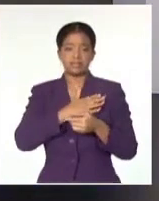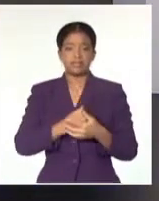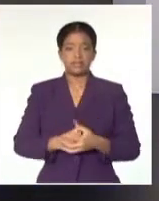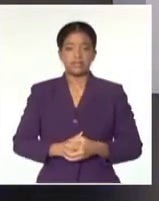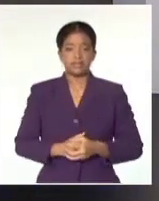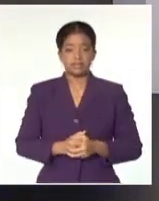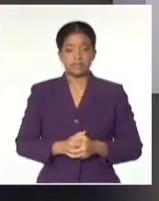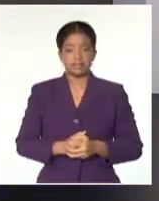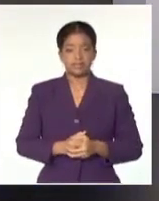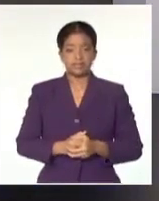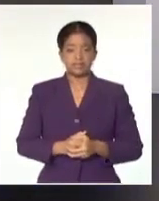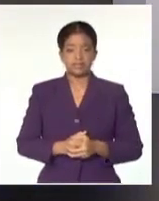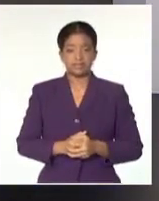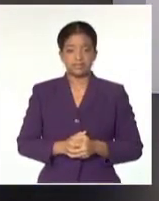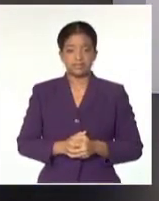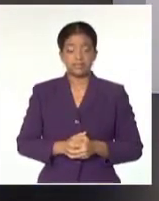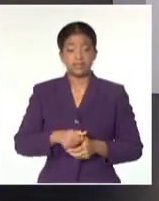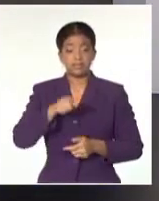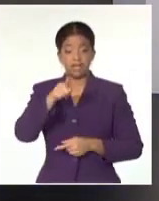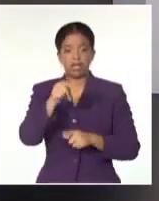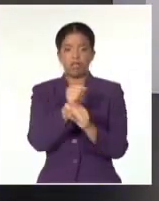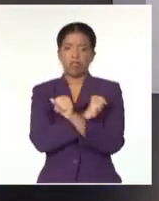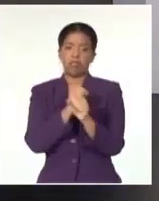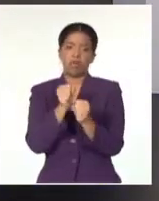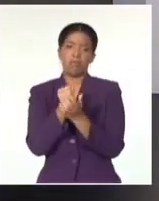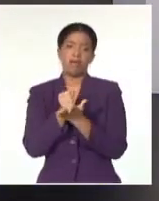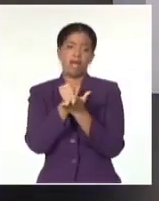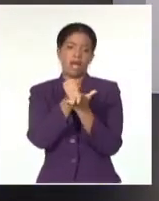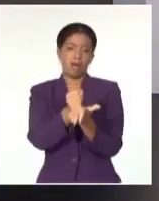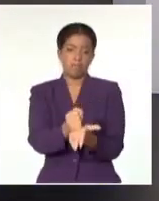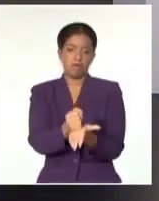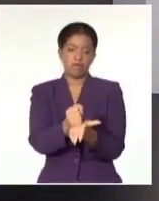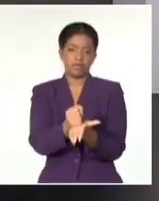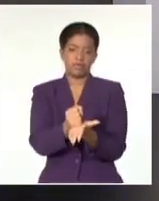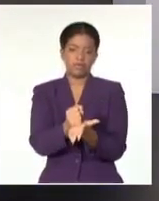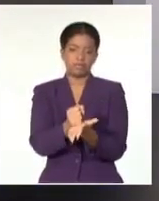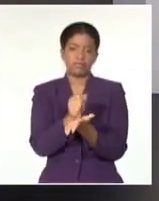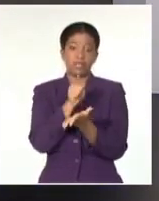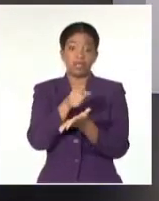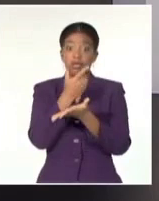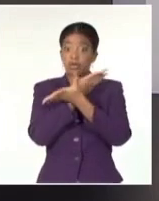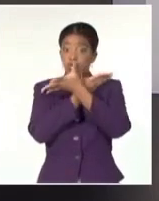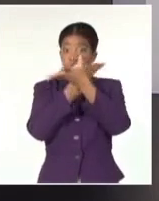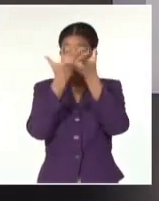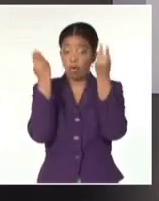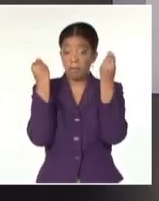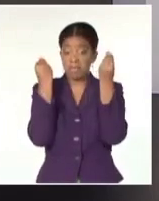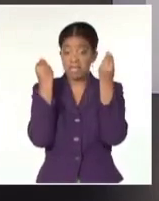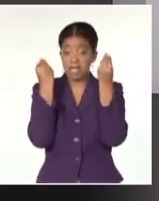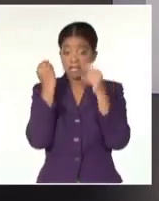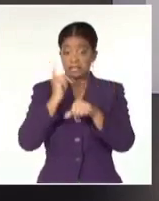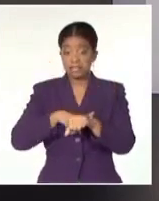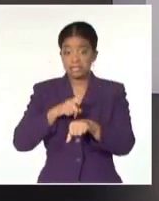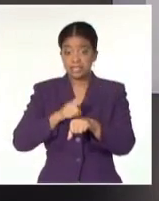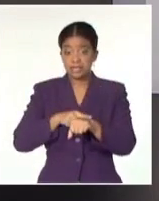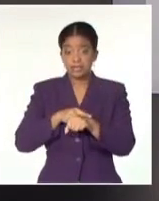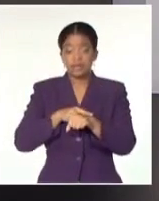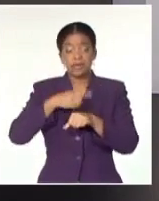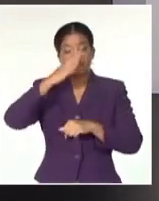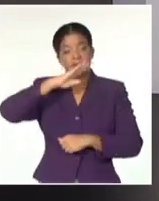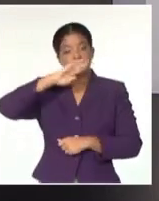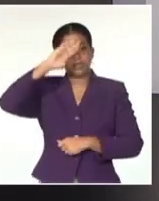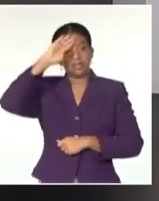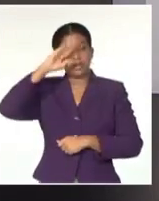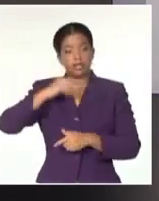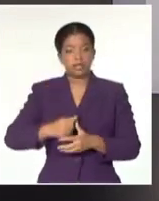Terrorista a todas luces, aislado. Terrorista olvidado por lo que viene quedando del llamado exilio histórico en